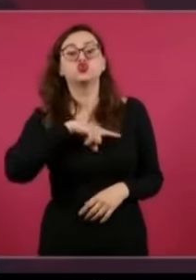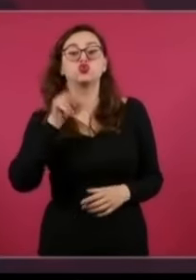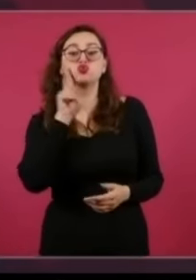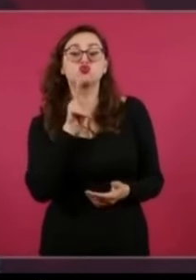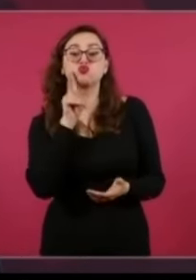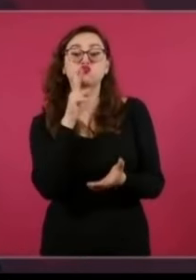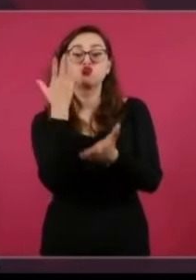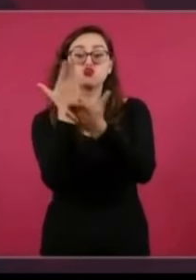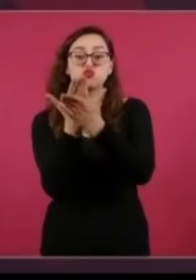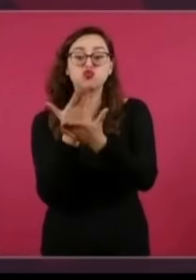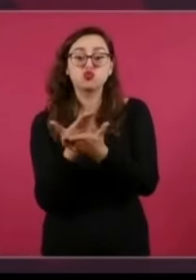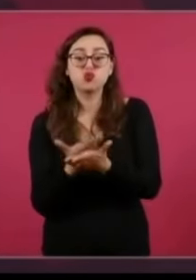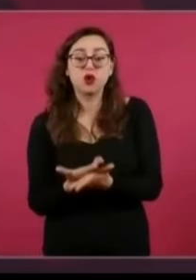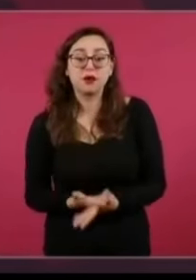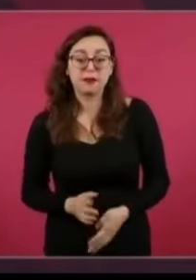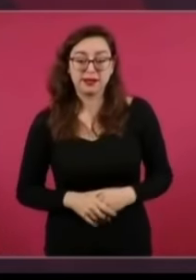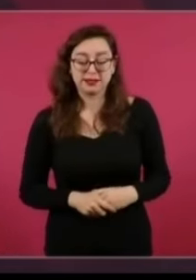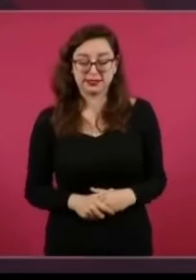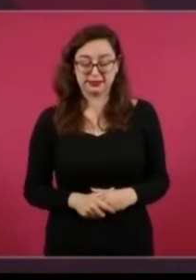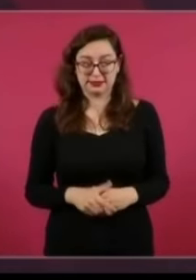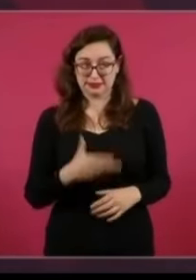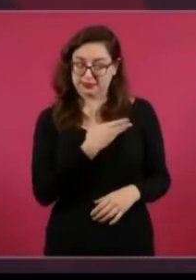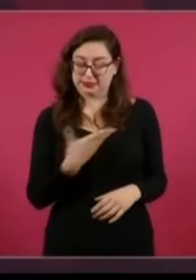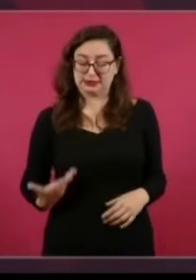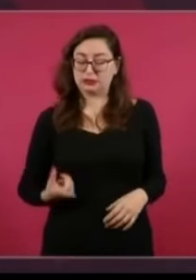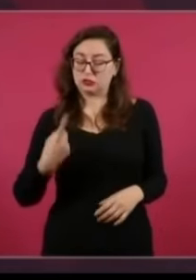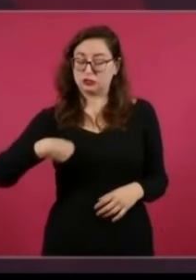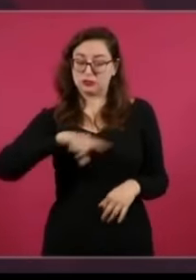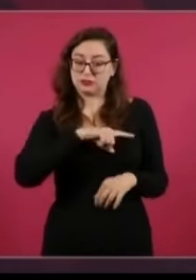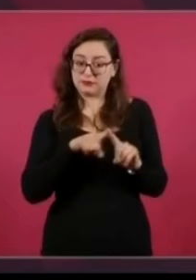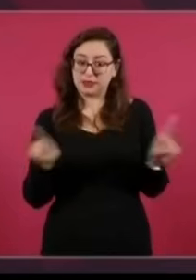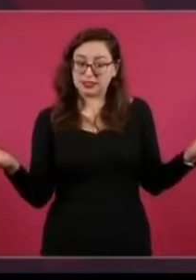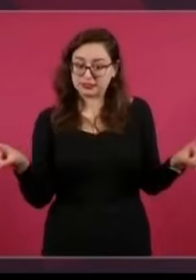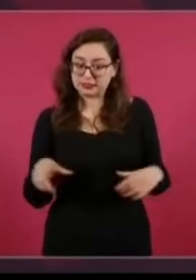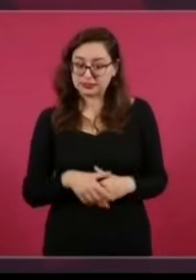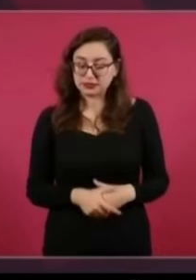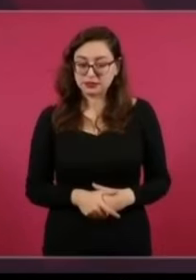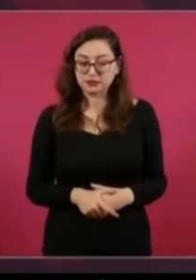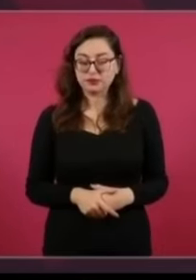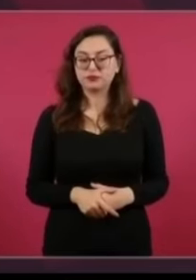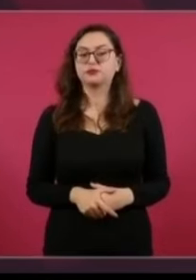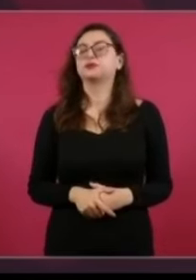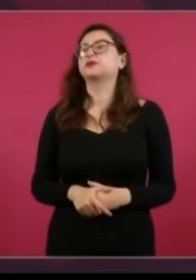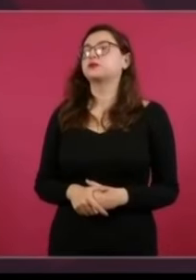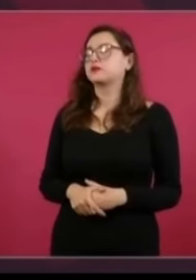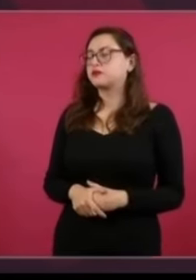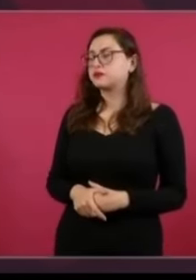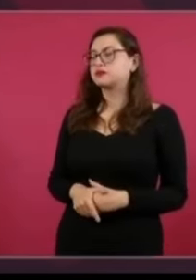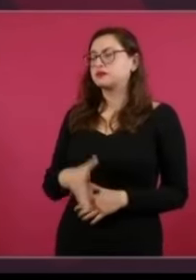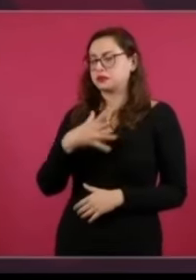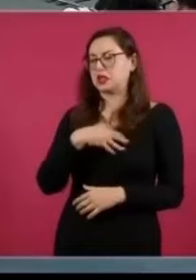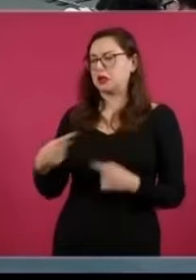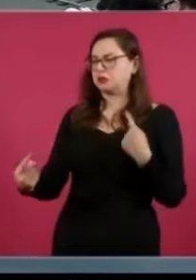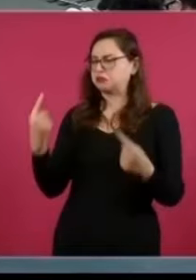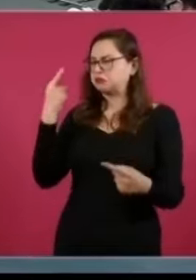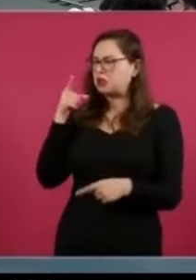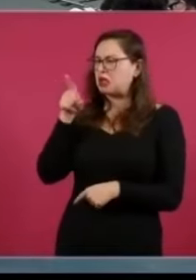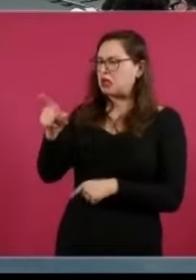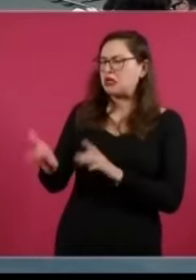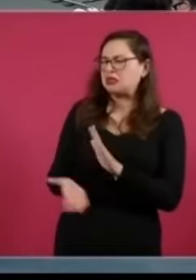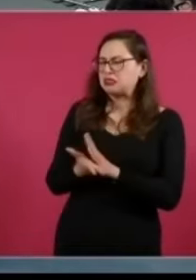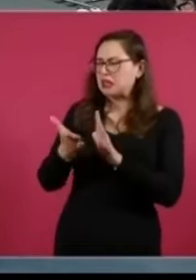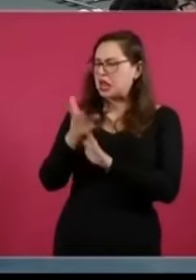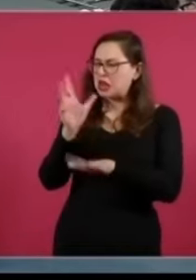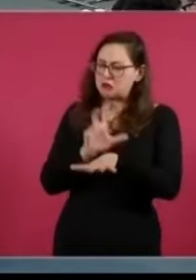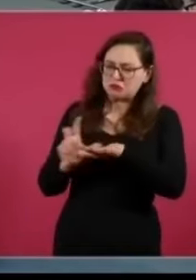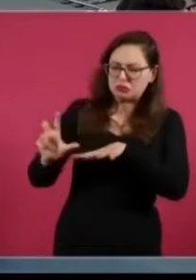hay un delito. Segundo, Pepe, es falso que Mexicanos contra la corrupción no transparenten sus finanzas. A ver, no lo